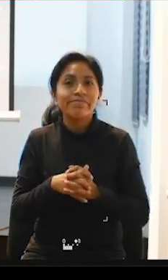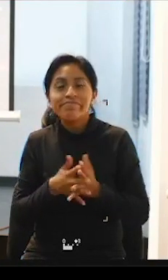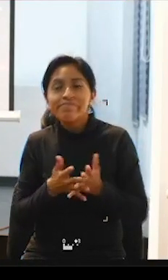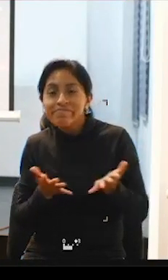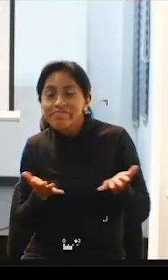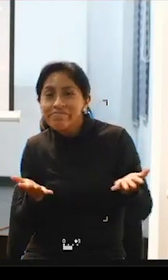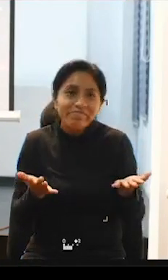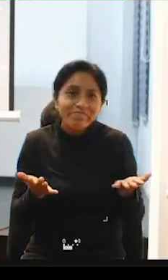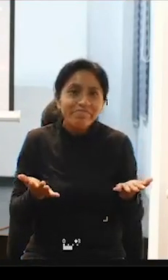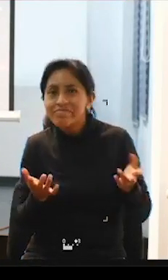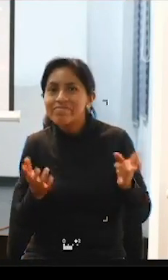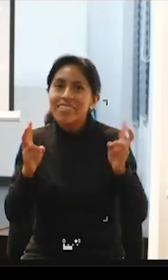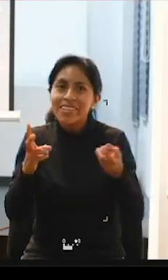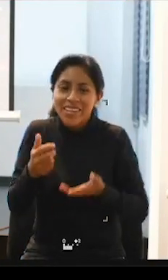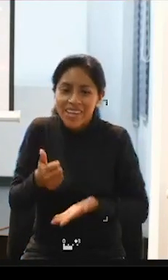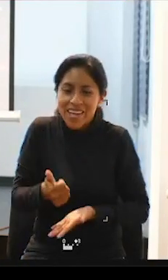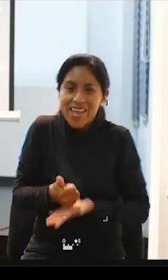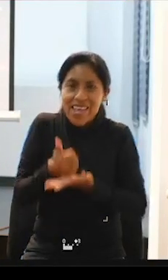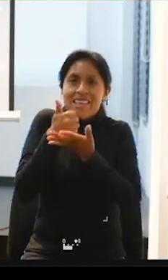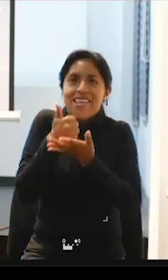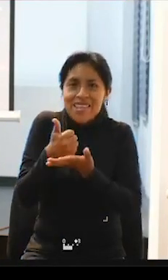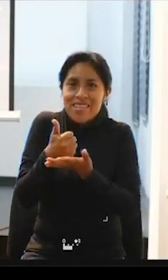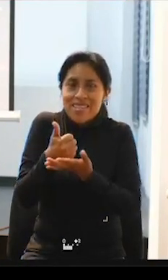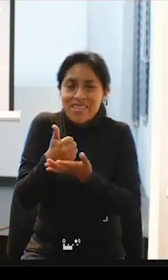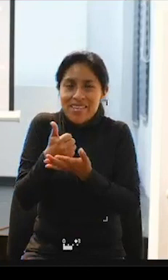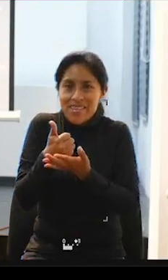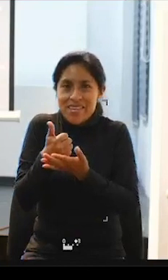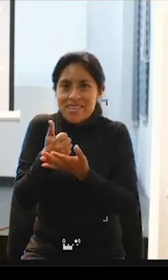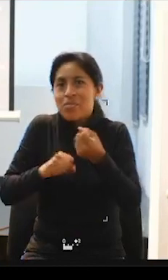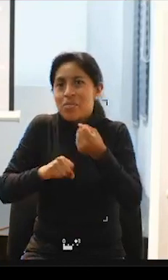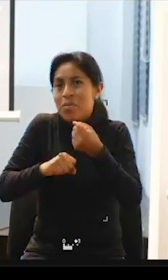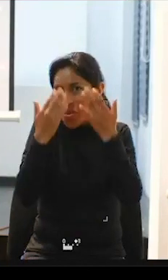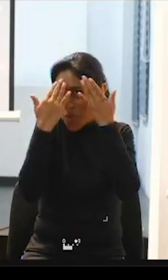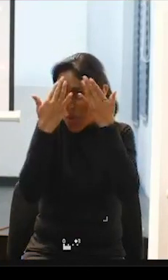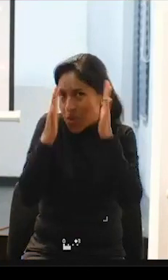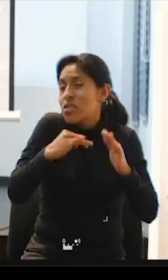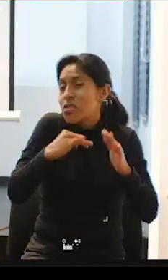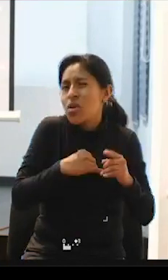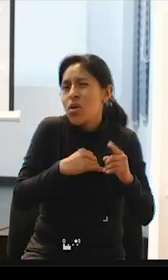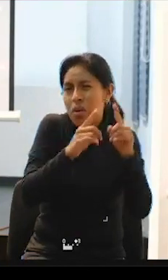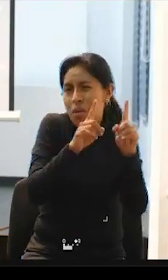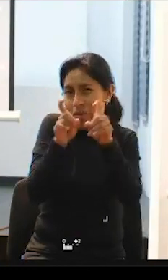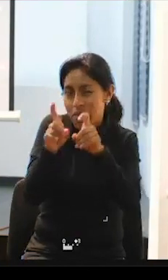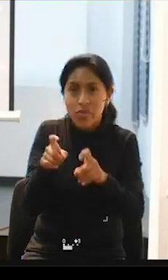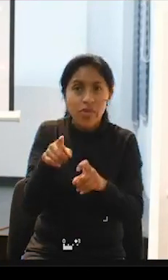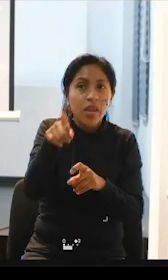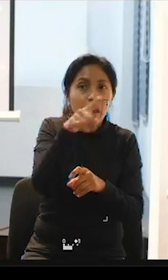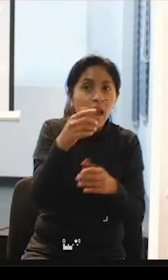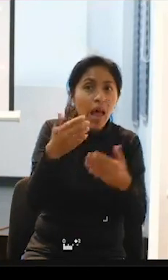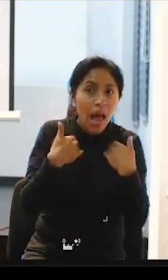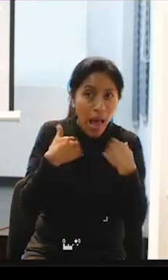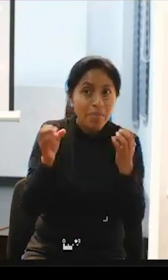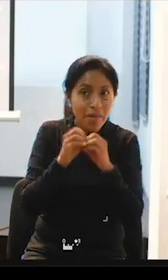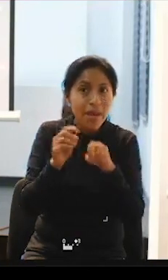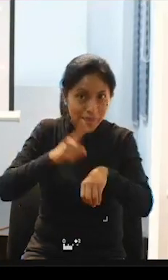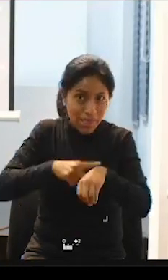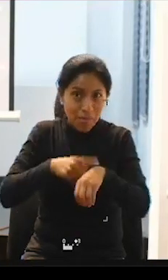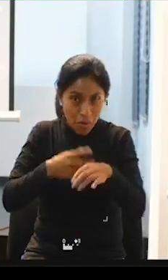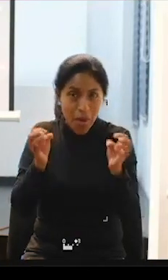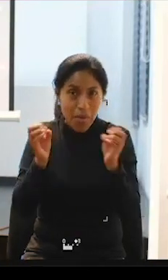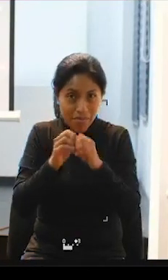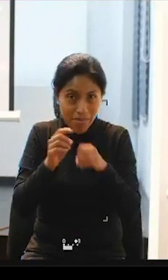este tema de la asistencia personal yo creo que para cerrar no sé consulto al equipo si tenemos unos minutos más extra